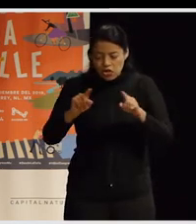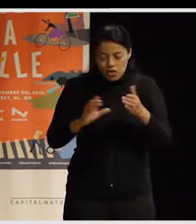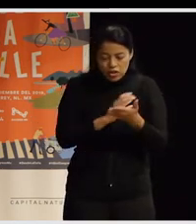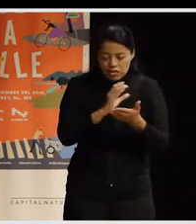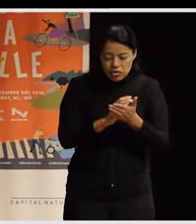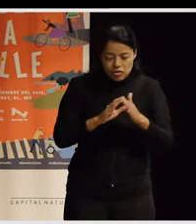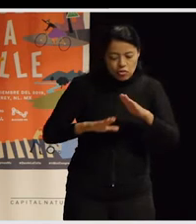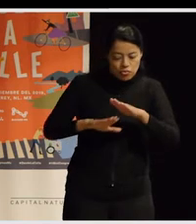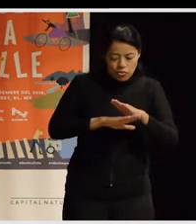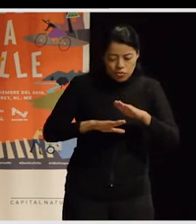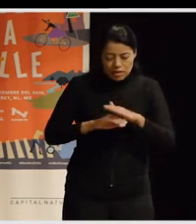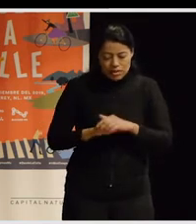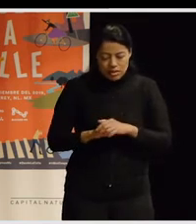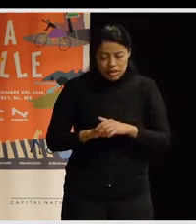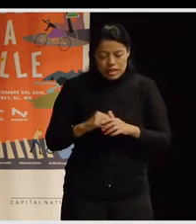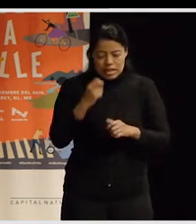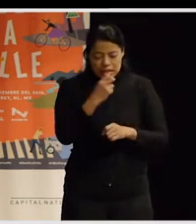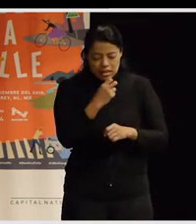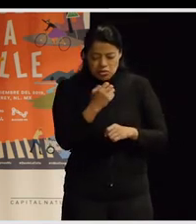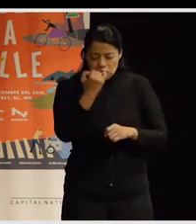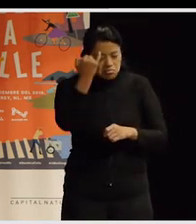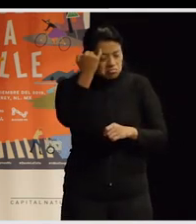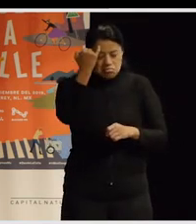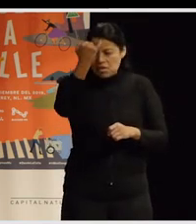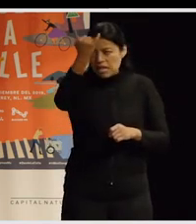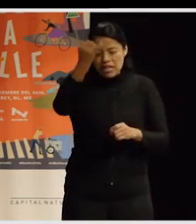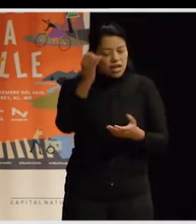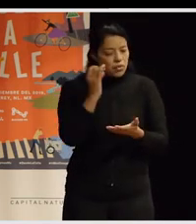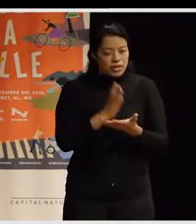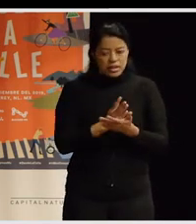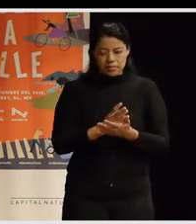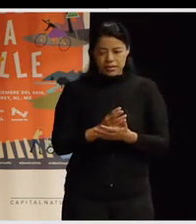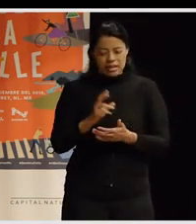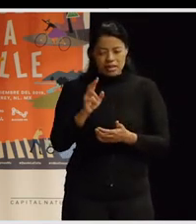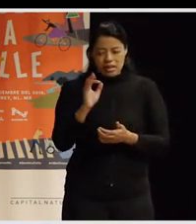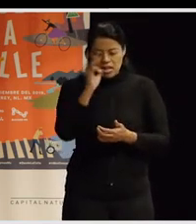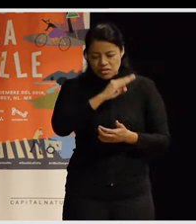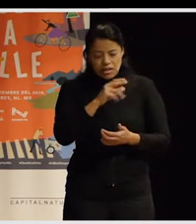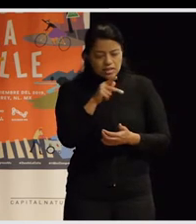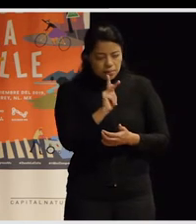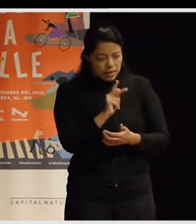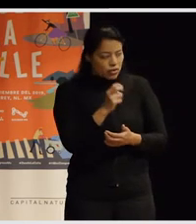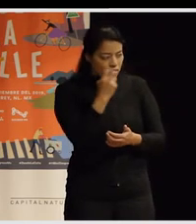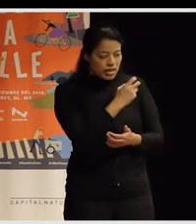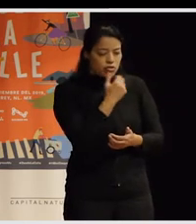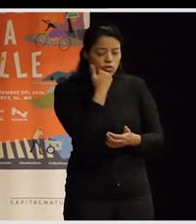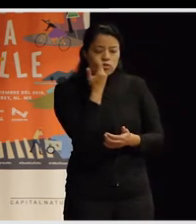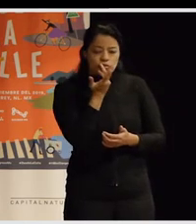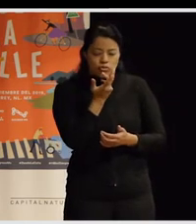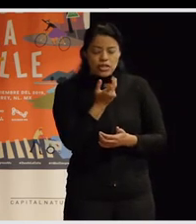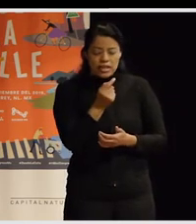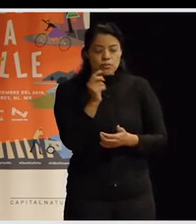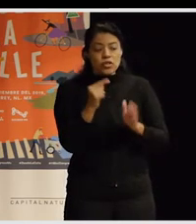imagen, que en realidad es un look ficticio, es una obra de un artista americano, pero que la rescatamos porque es un imposible que de alguna manera nos hace dudar de si